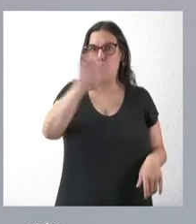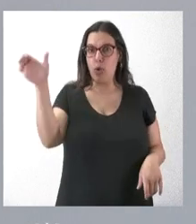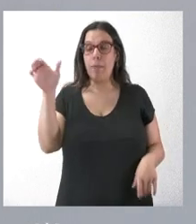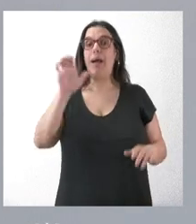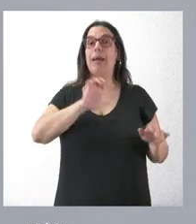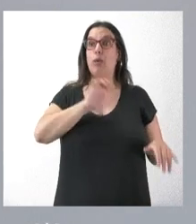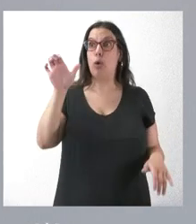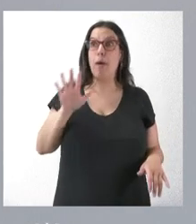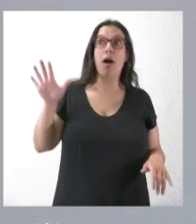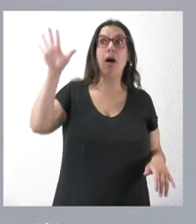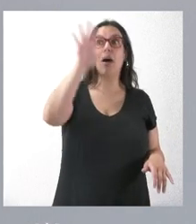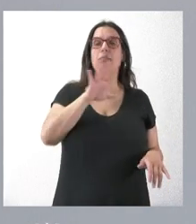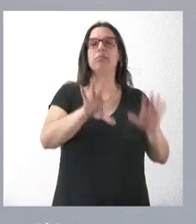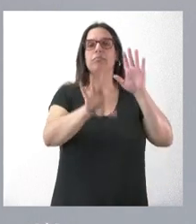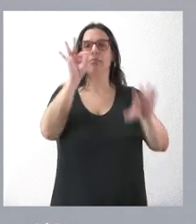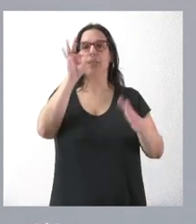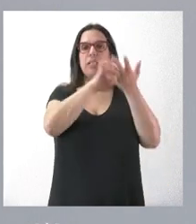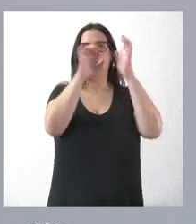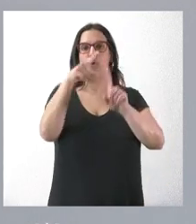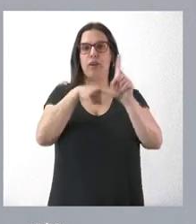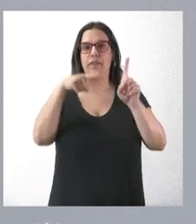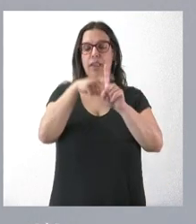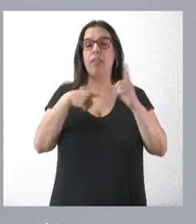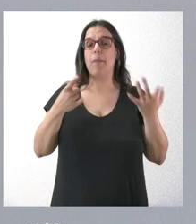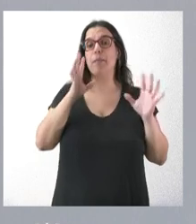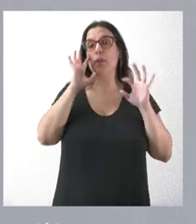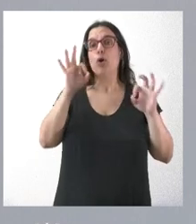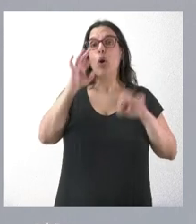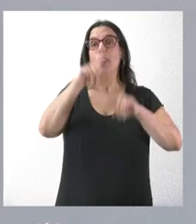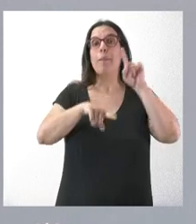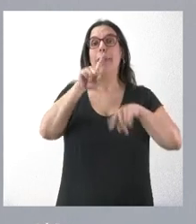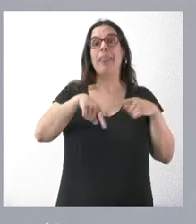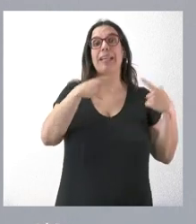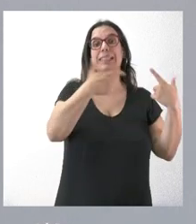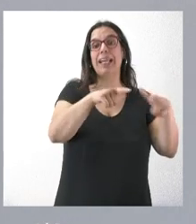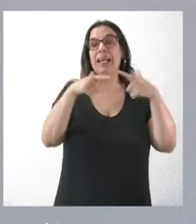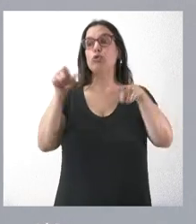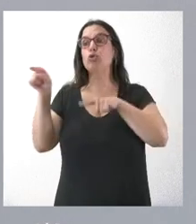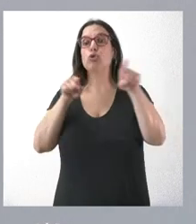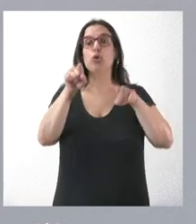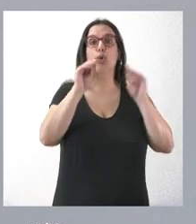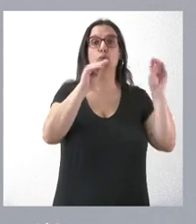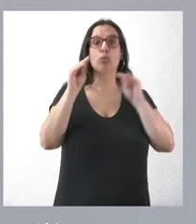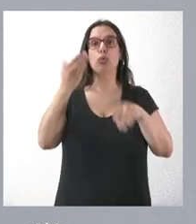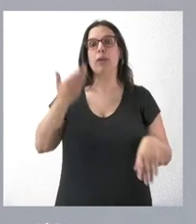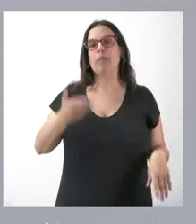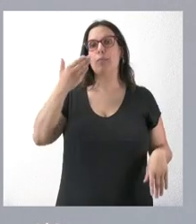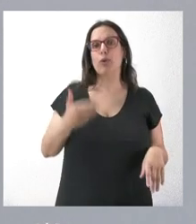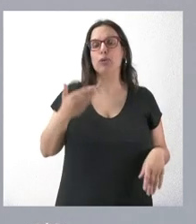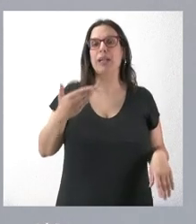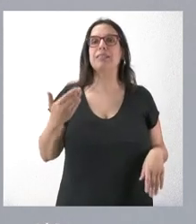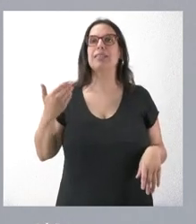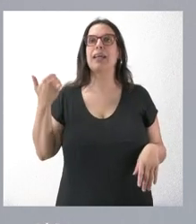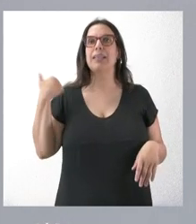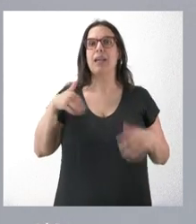Castilla y León como el lugar de referencia, que lógicamente, en función del sector, lo que es importante es tener mercado y tener ya las ventas